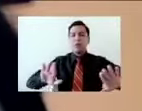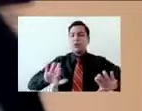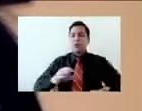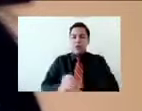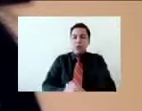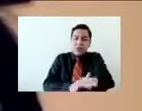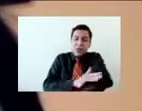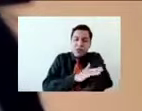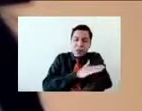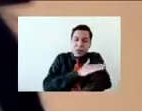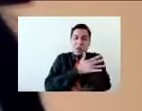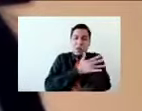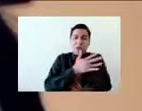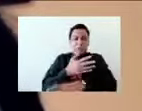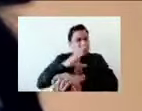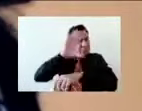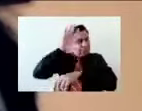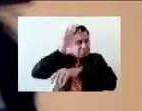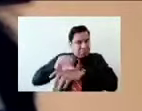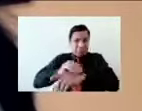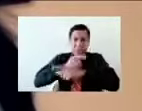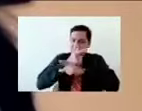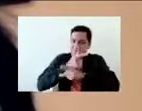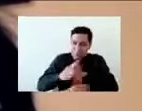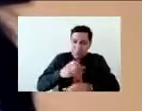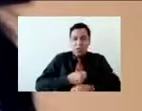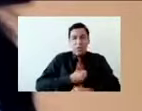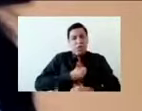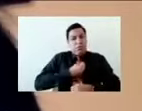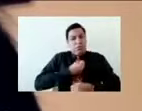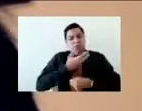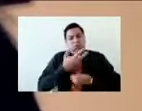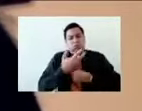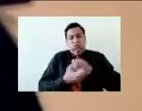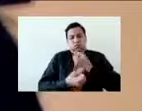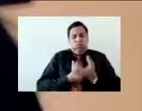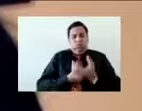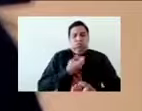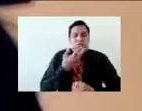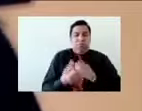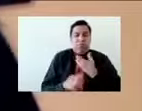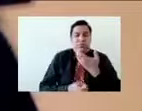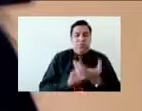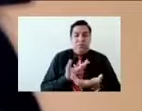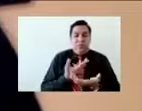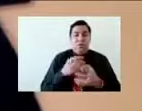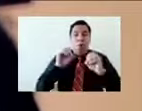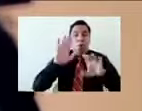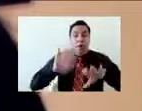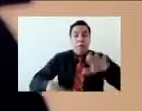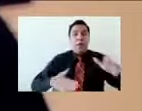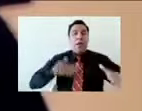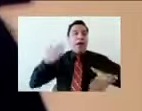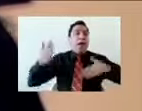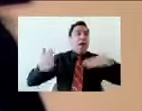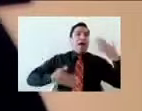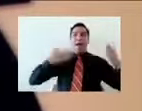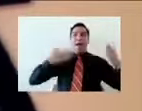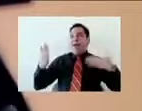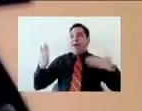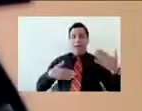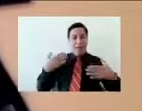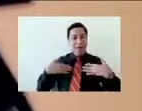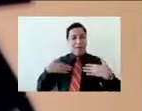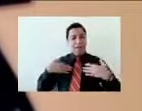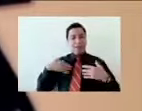tristeza, ¿no? Pero también fíjense, a veces queremos, estamos tan alegres. No, no, no, es que estoy tan feliz contigo que no